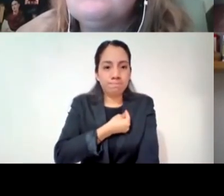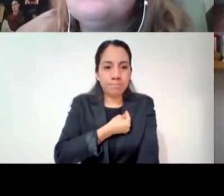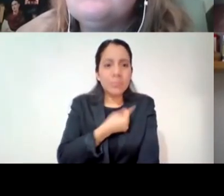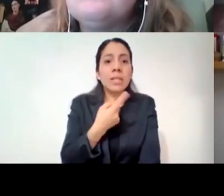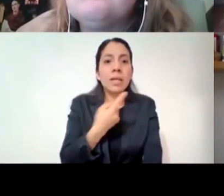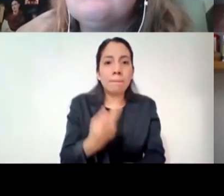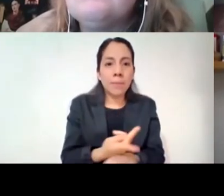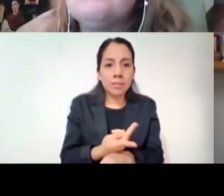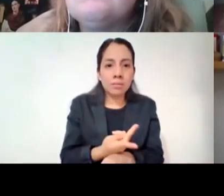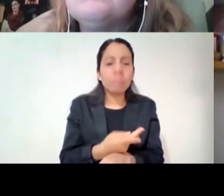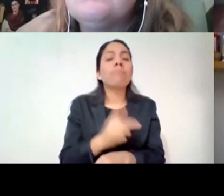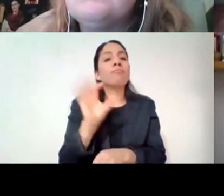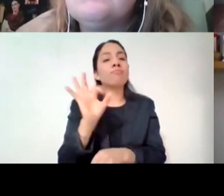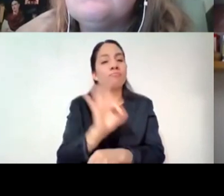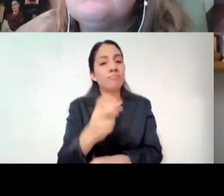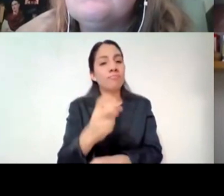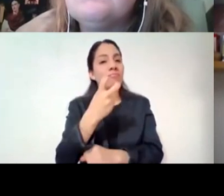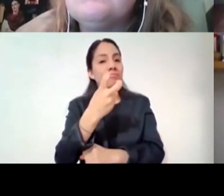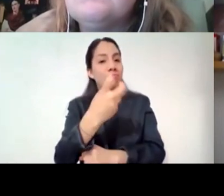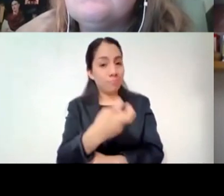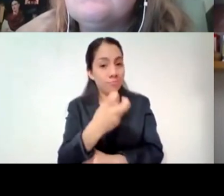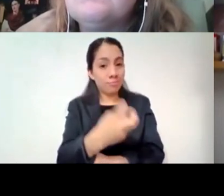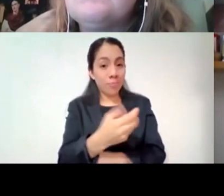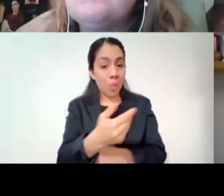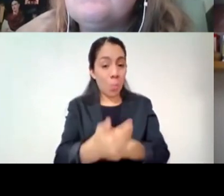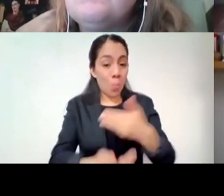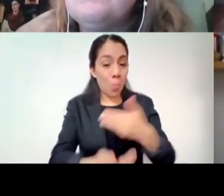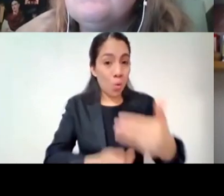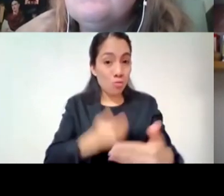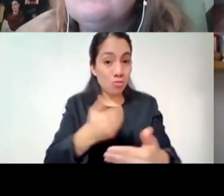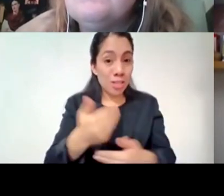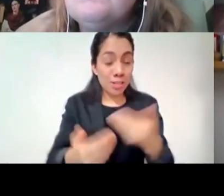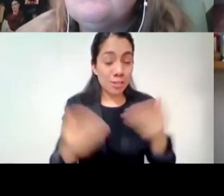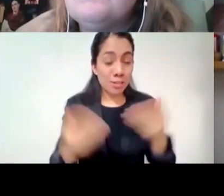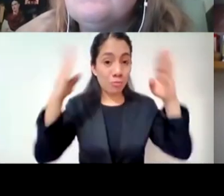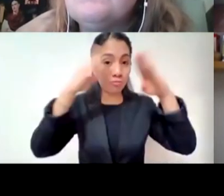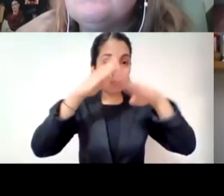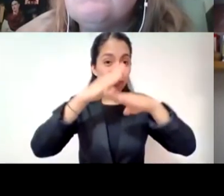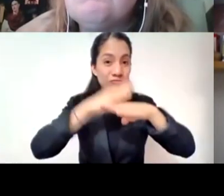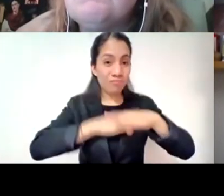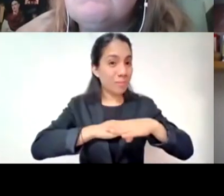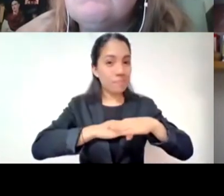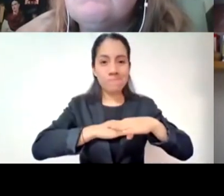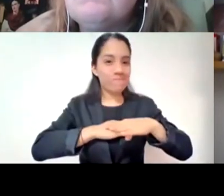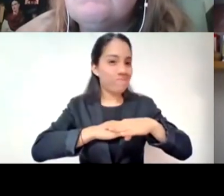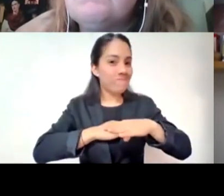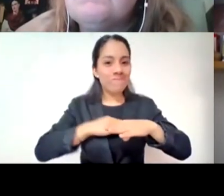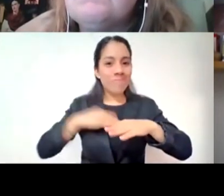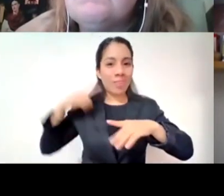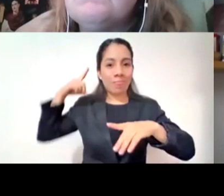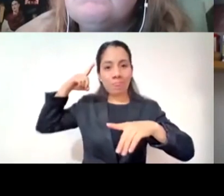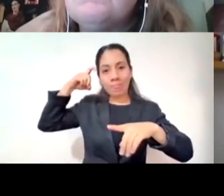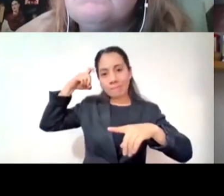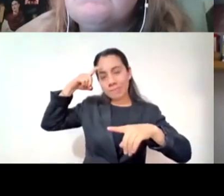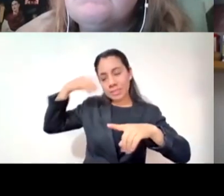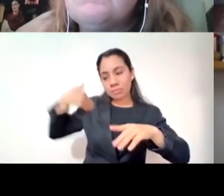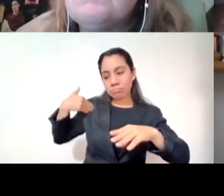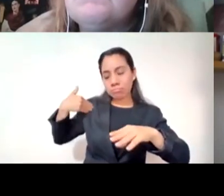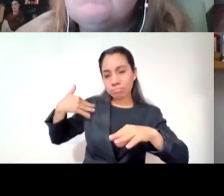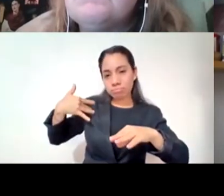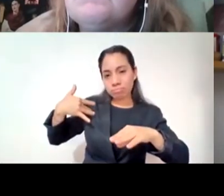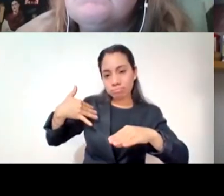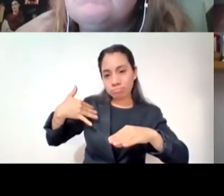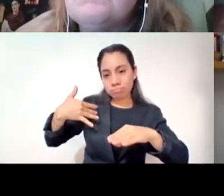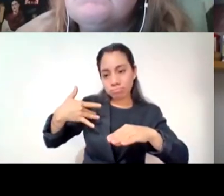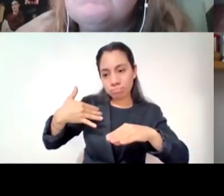duelo se complique y que en un futuro un duelo no genera per se una depresión pero sí puede suceder si no es